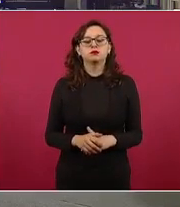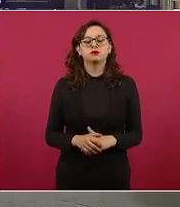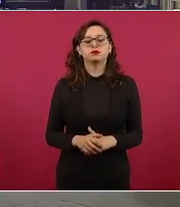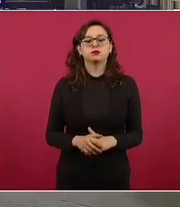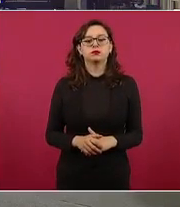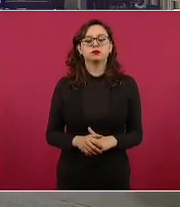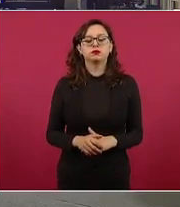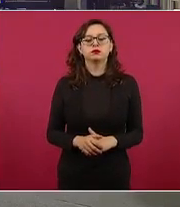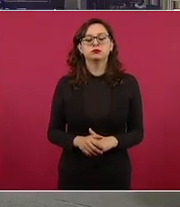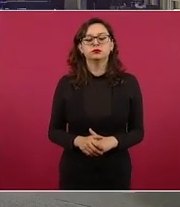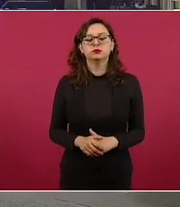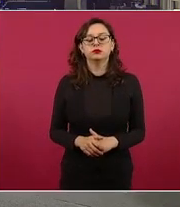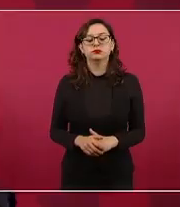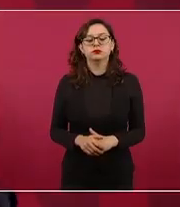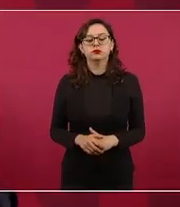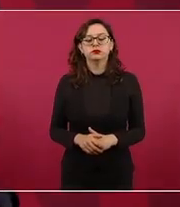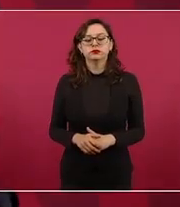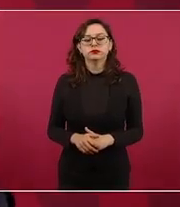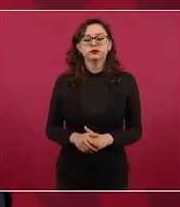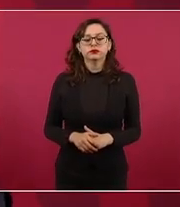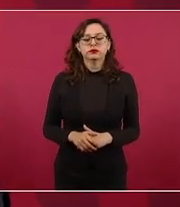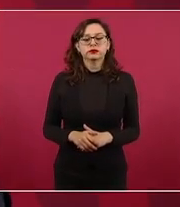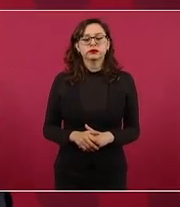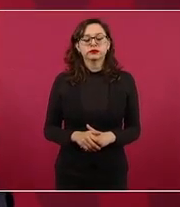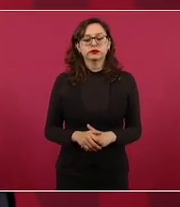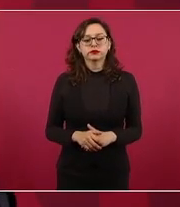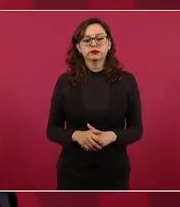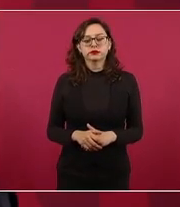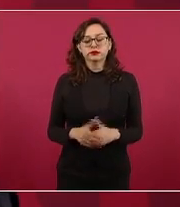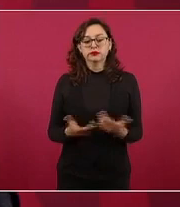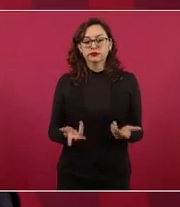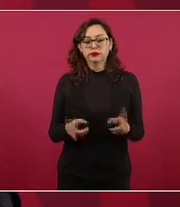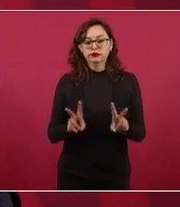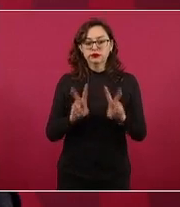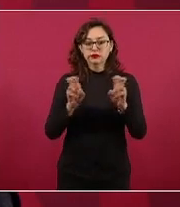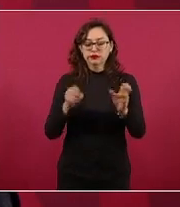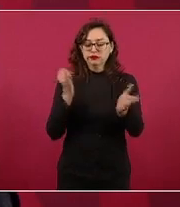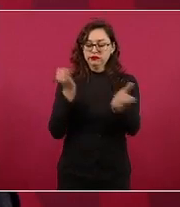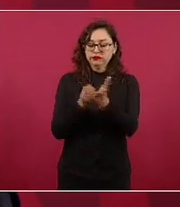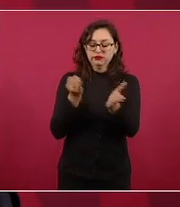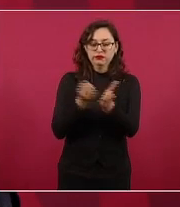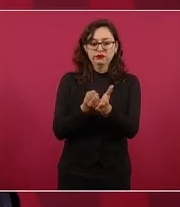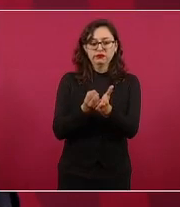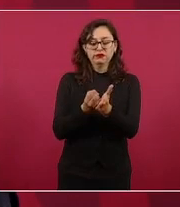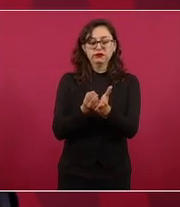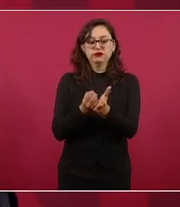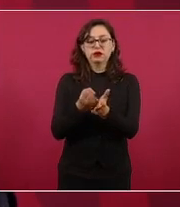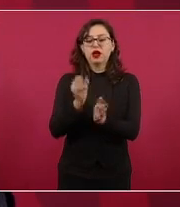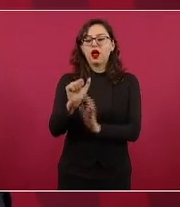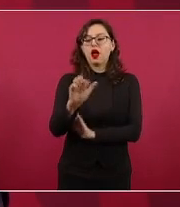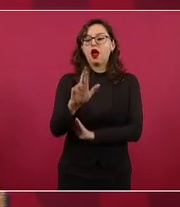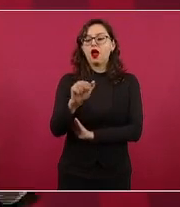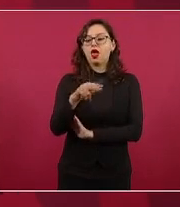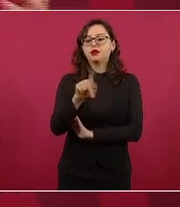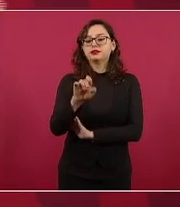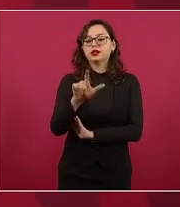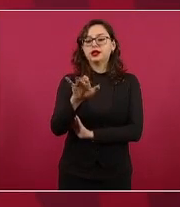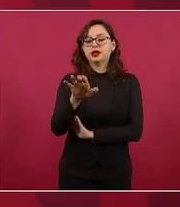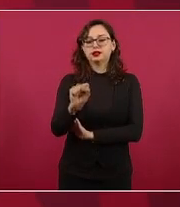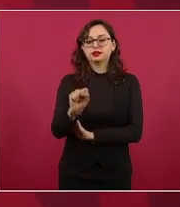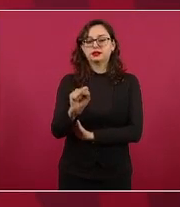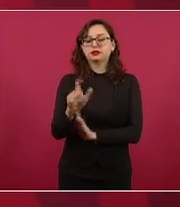que se quitaron los aranceles los impuestos para poder